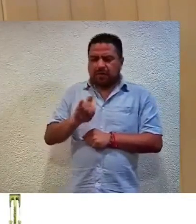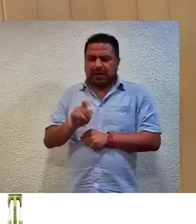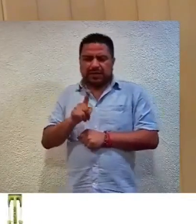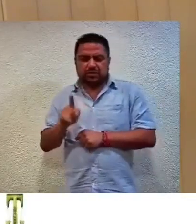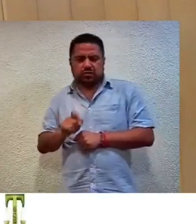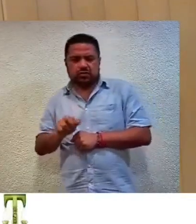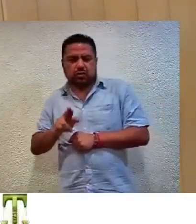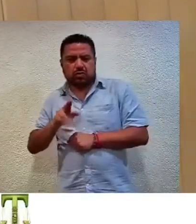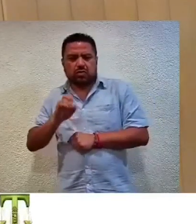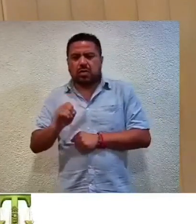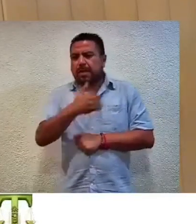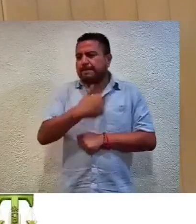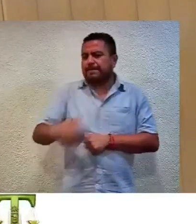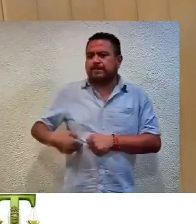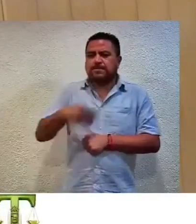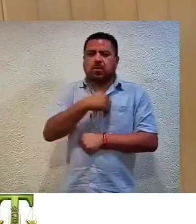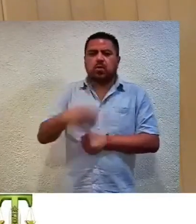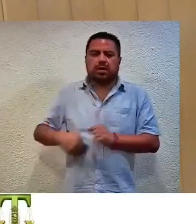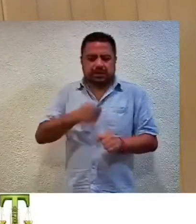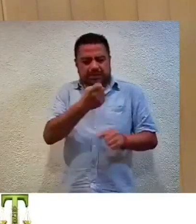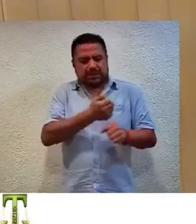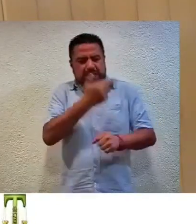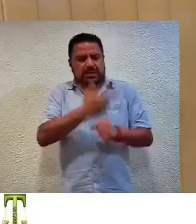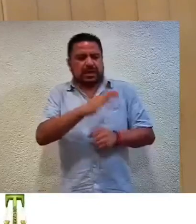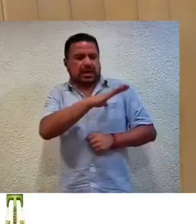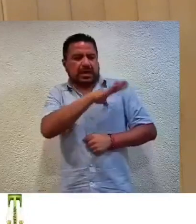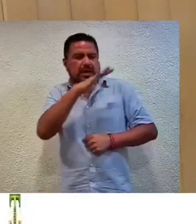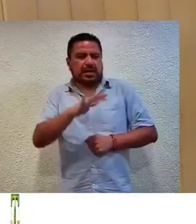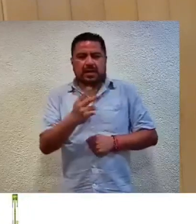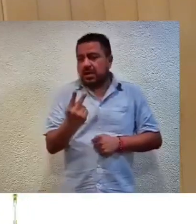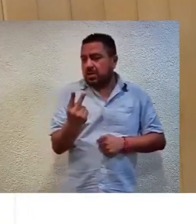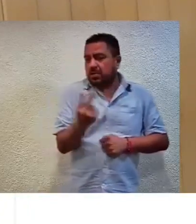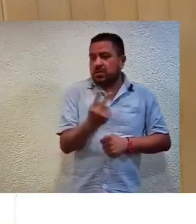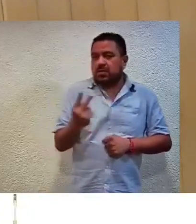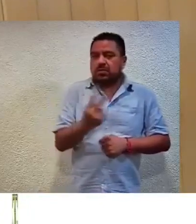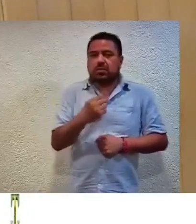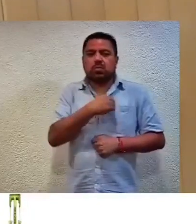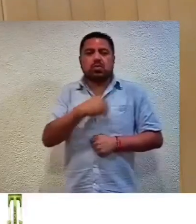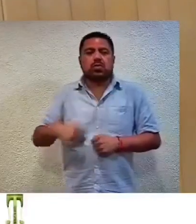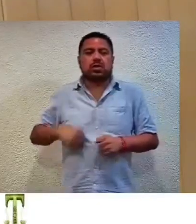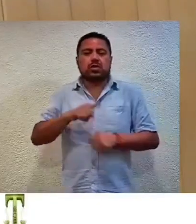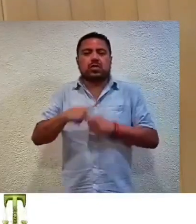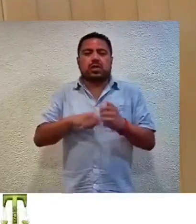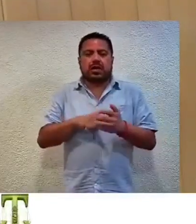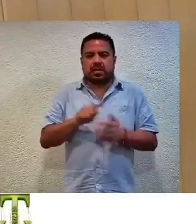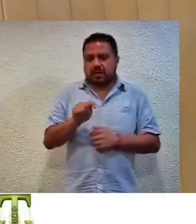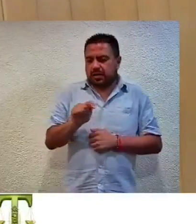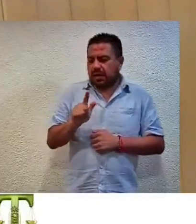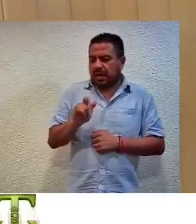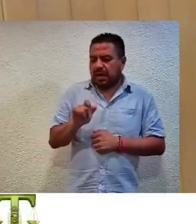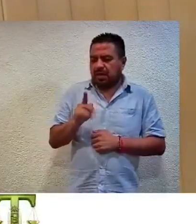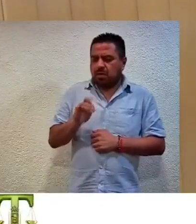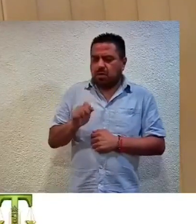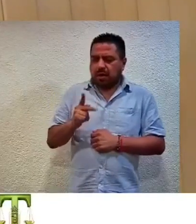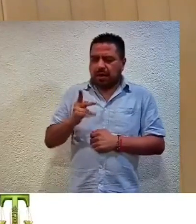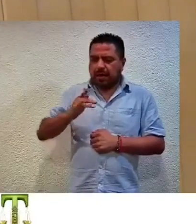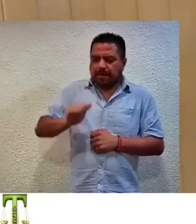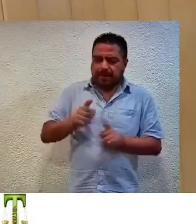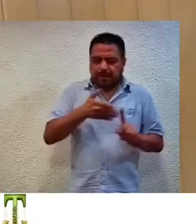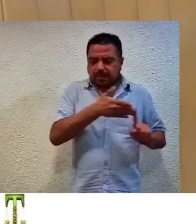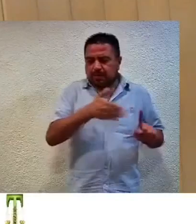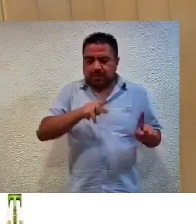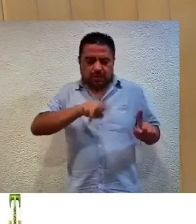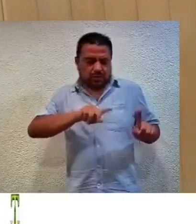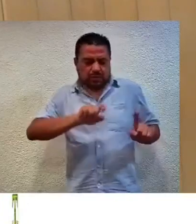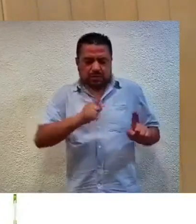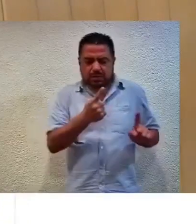Rosendo, presidente municipal y secretario general respectivamente del Ayuntamiento de Tlacuapa, Guerrero, por el periodo 2021